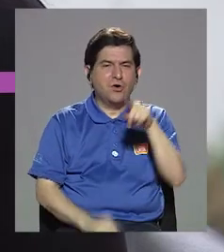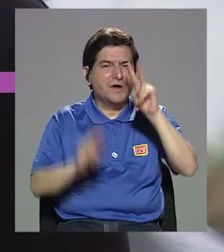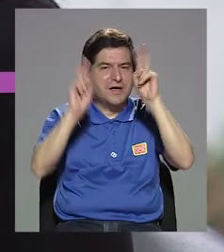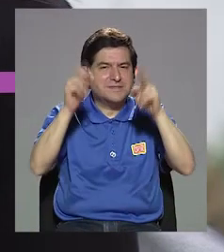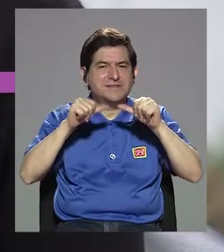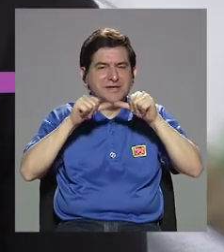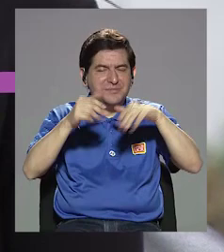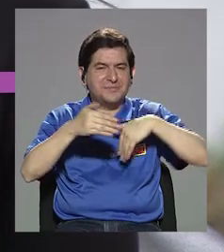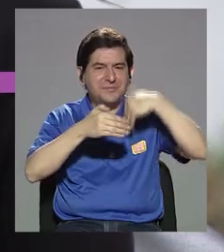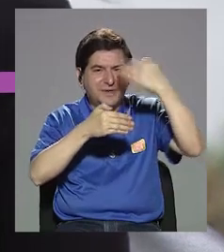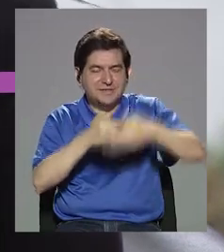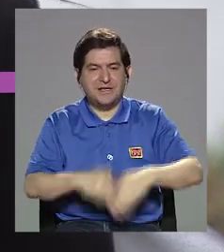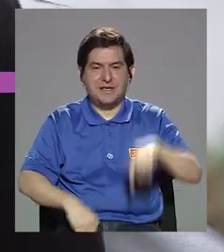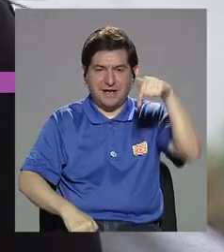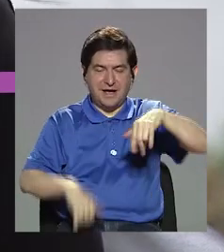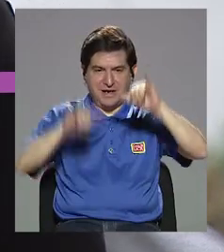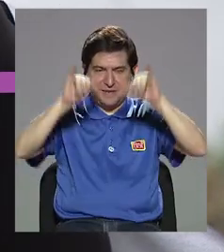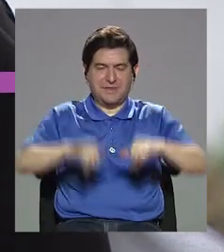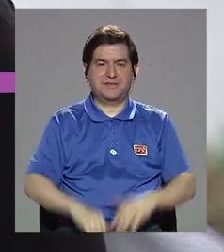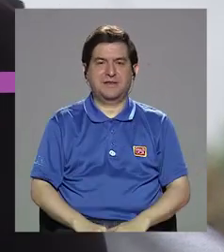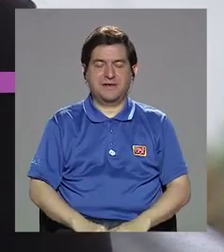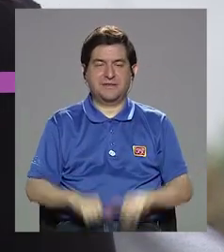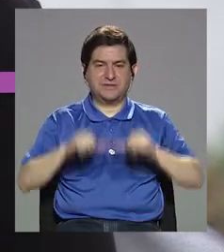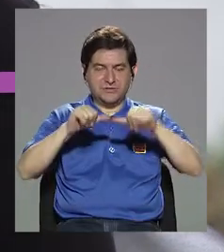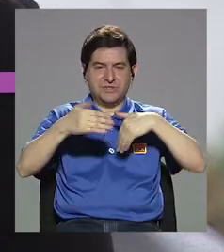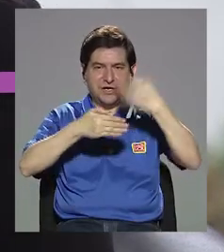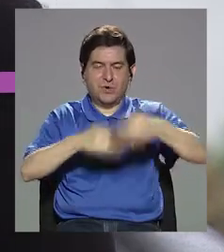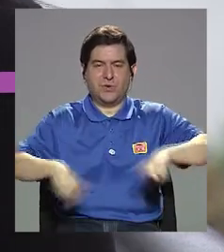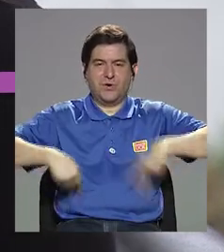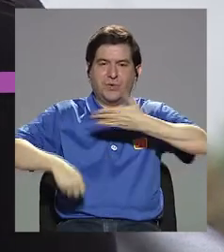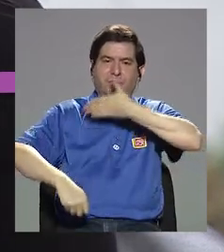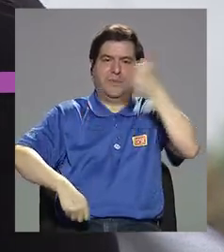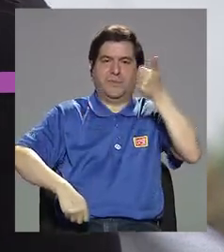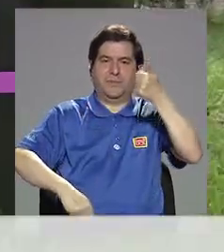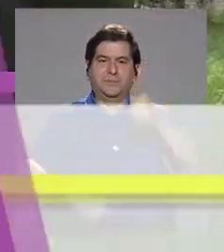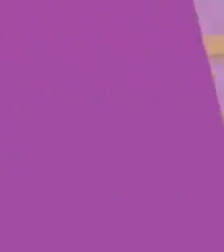eso. Ajá. Quédese con nosotros, ya regresamos con más de Vivir Mejor.